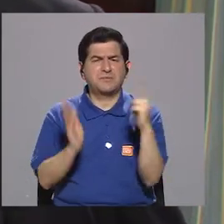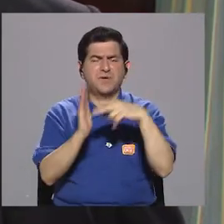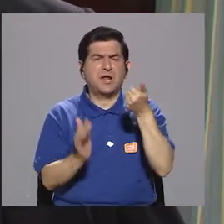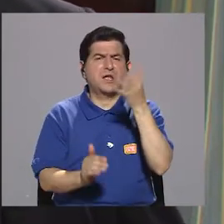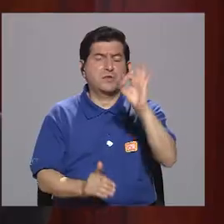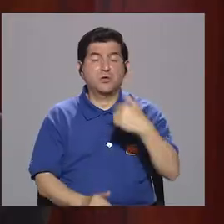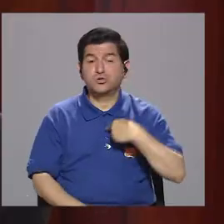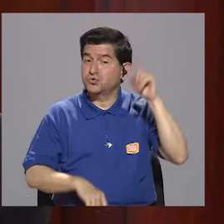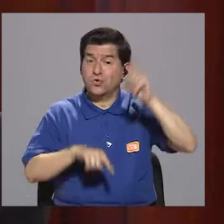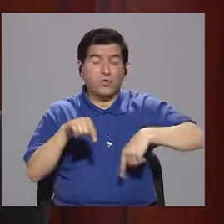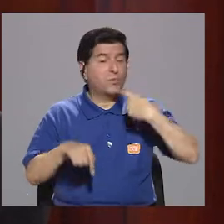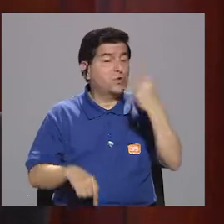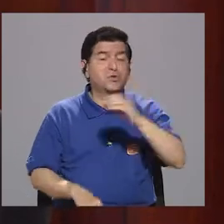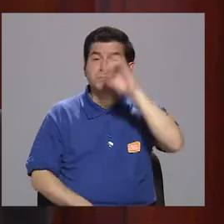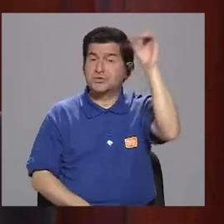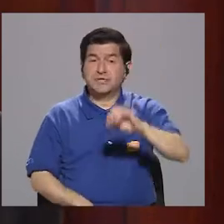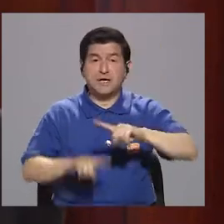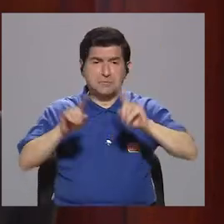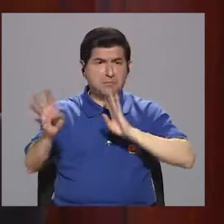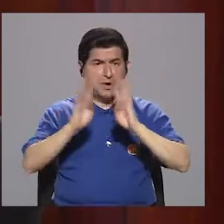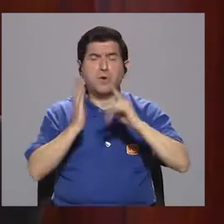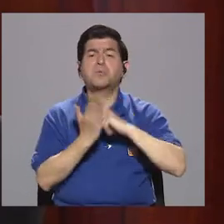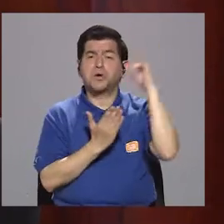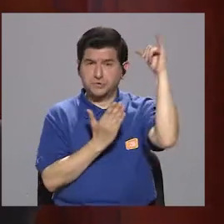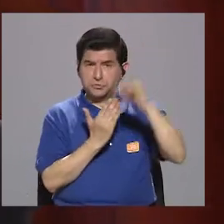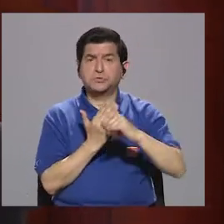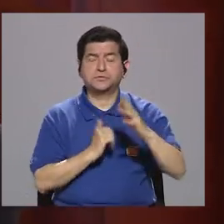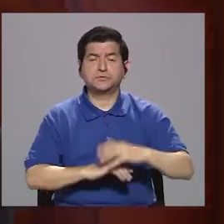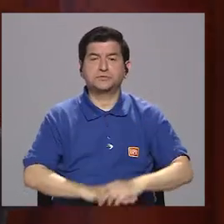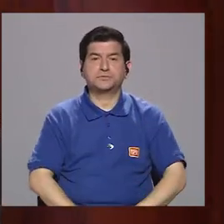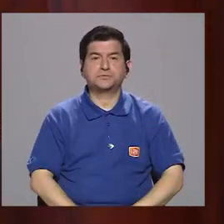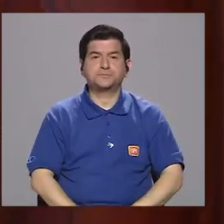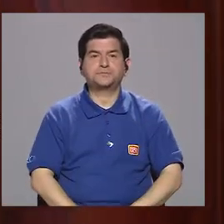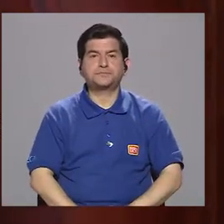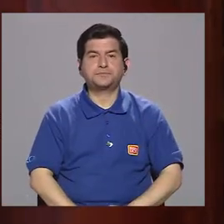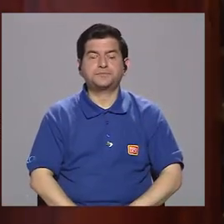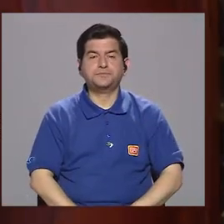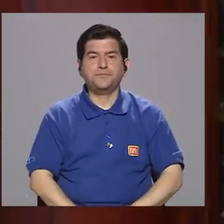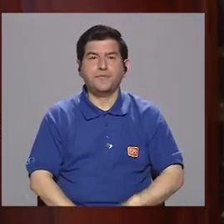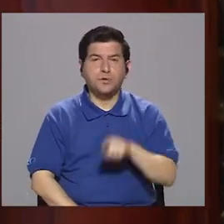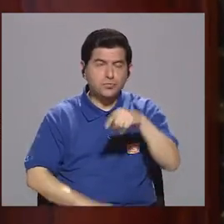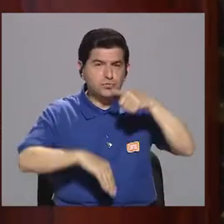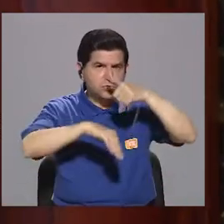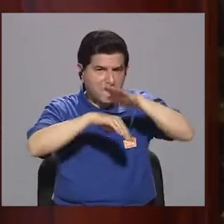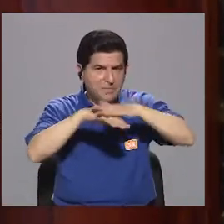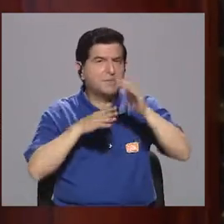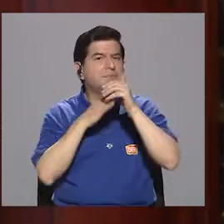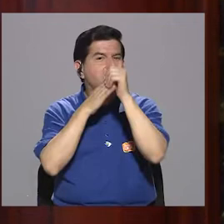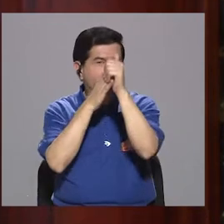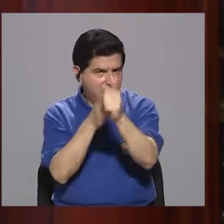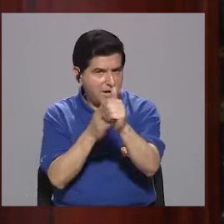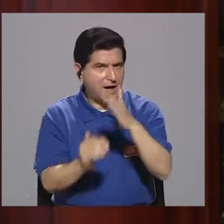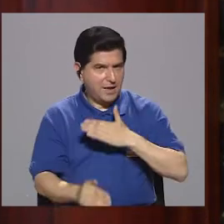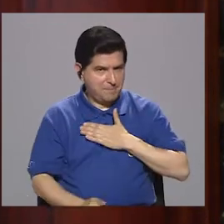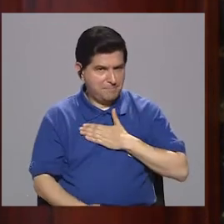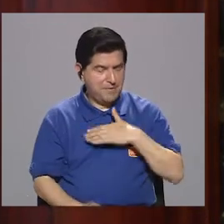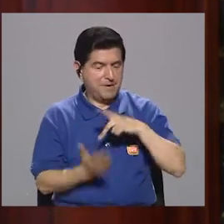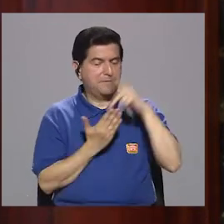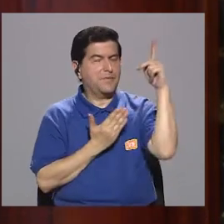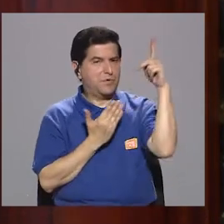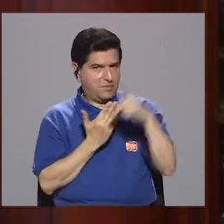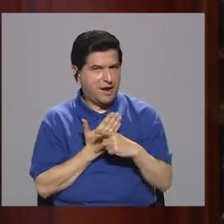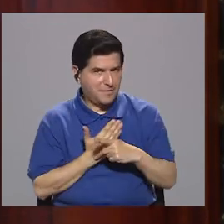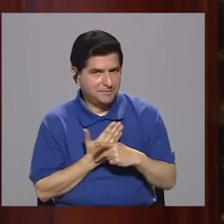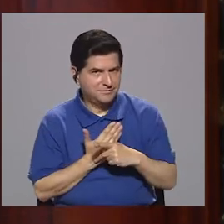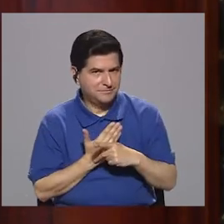o menos cómo anda? Yo no puedo decirle porcentajes, pero podemos hablar de proyectos. Ahora, usted me ha mandado una guía para este